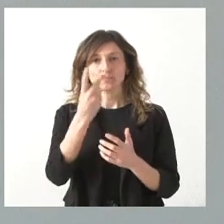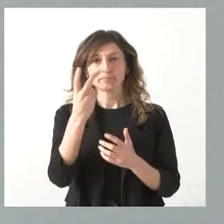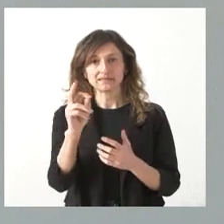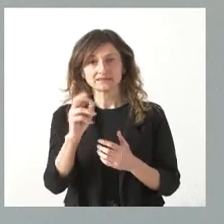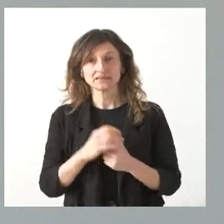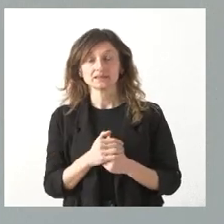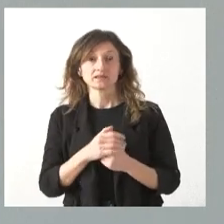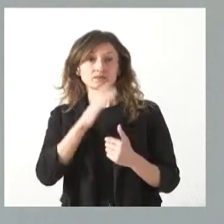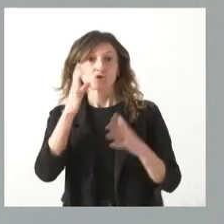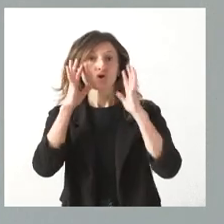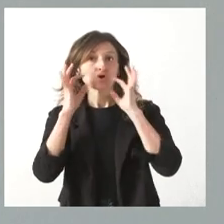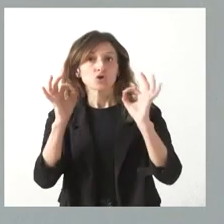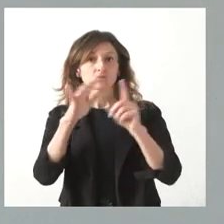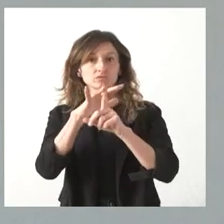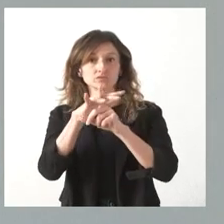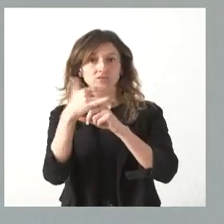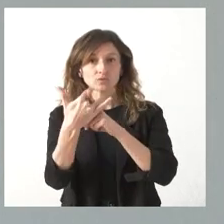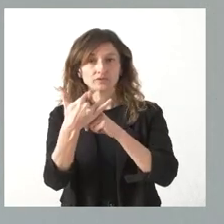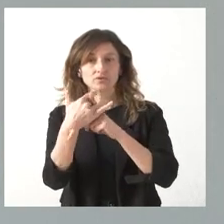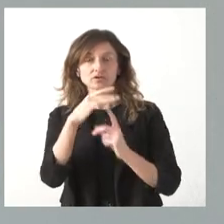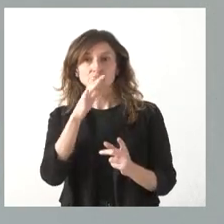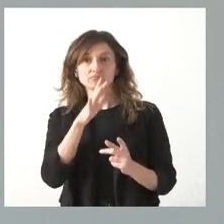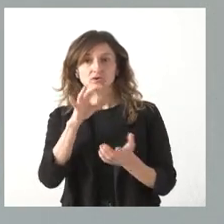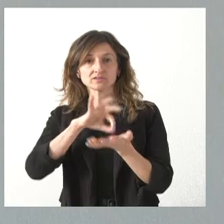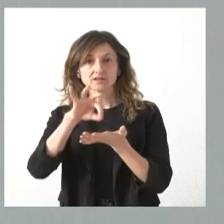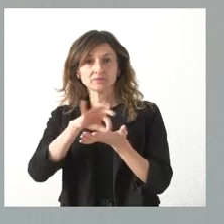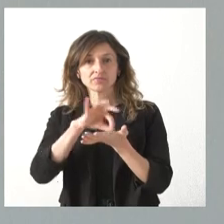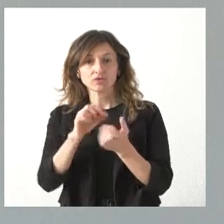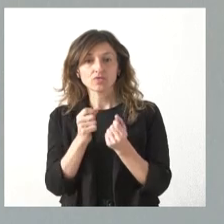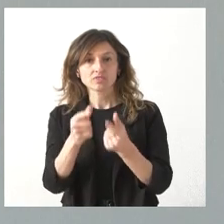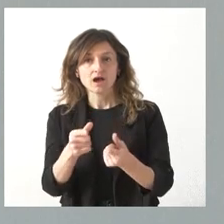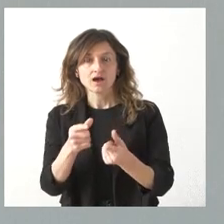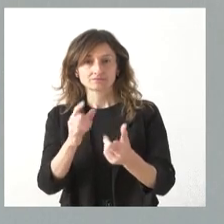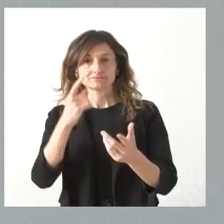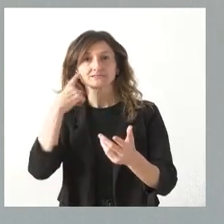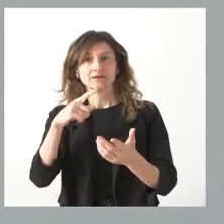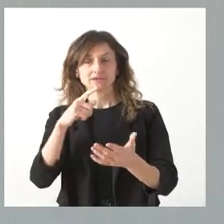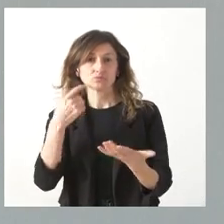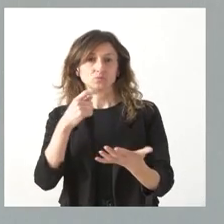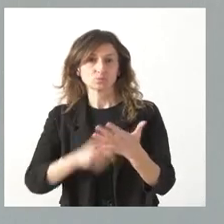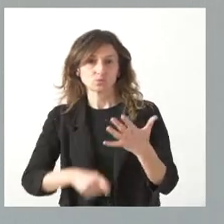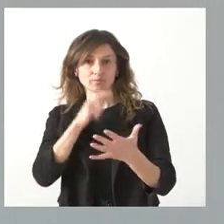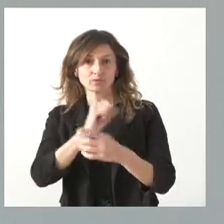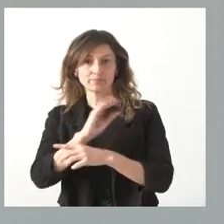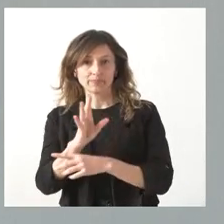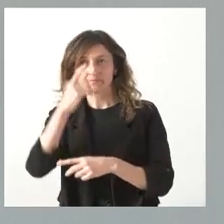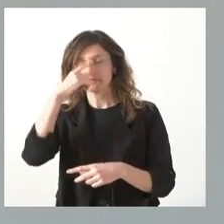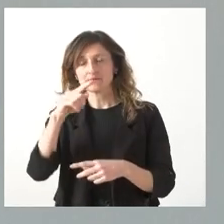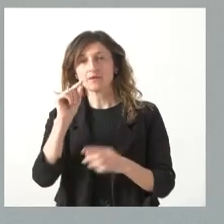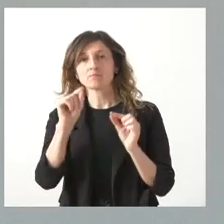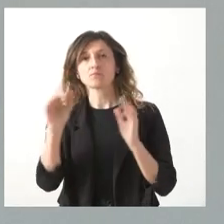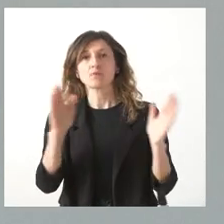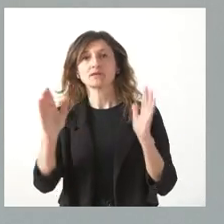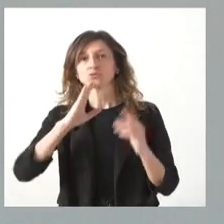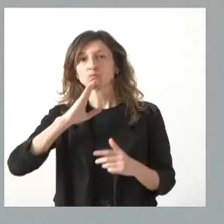porque lógicamente las circunstancias en la prestación del servicio eran extremas, como ustedes recordarán, y quizás no era el momento